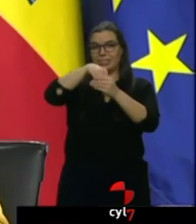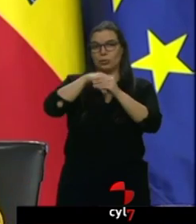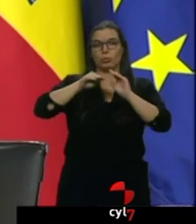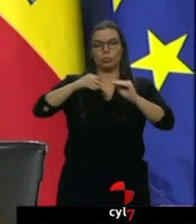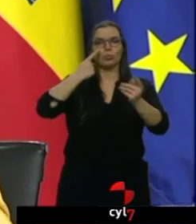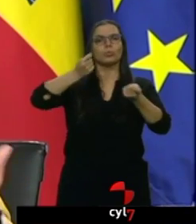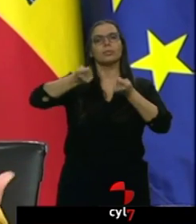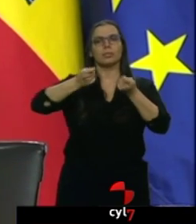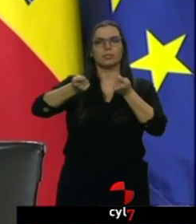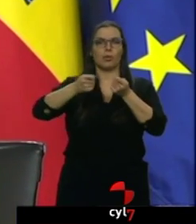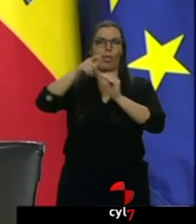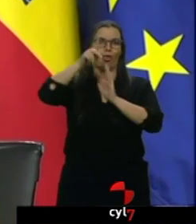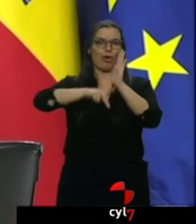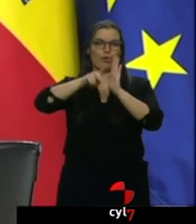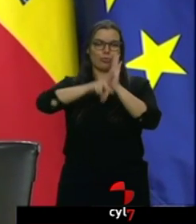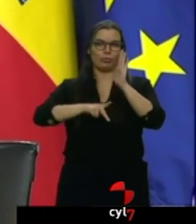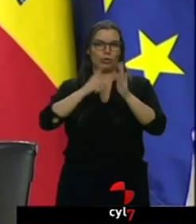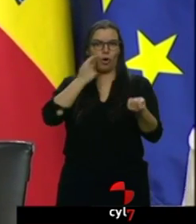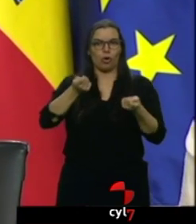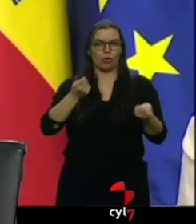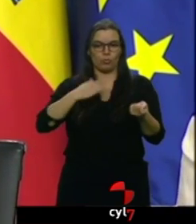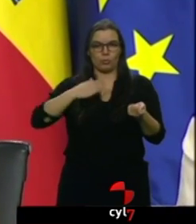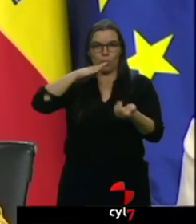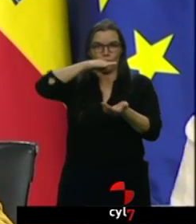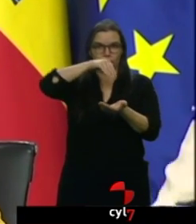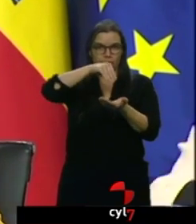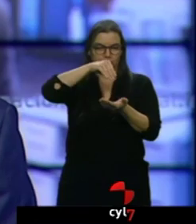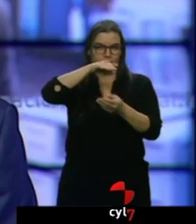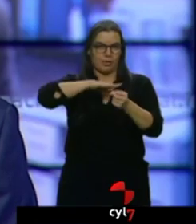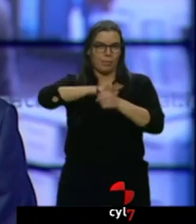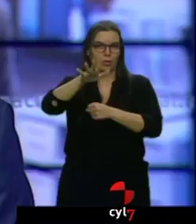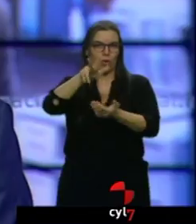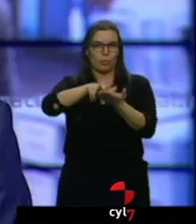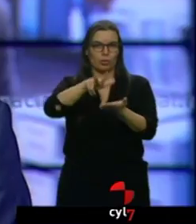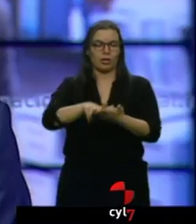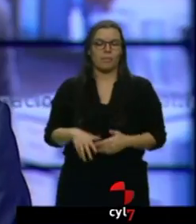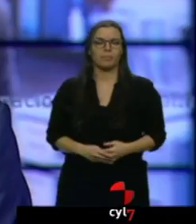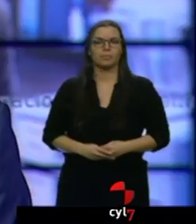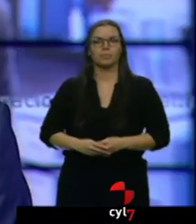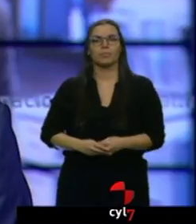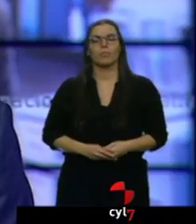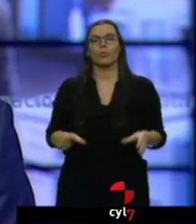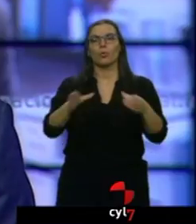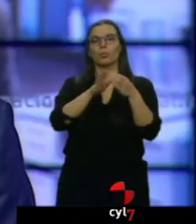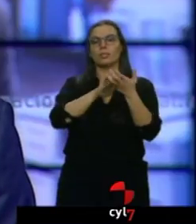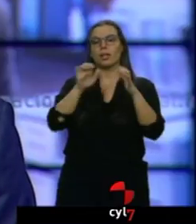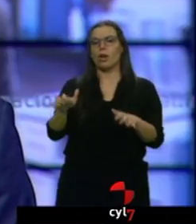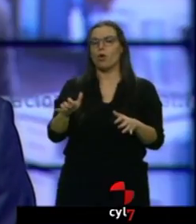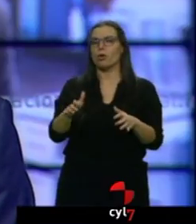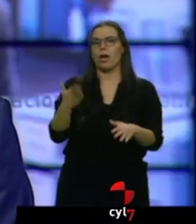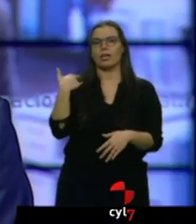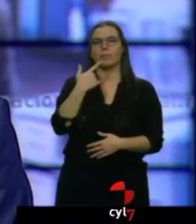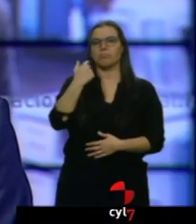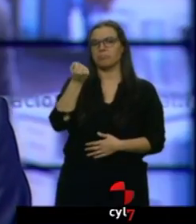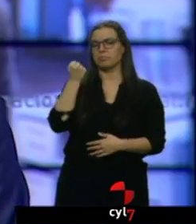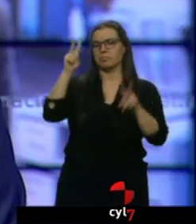se regurgue de autorregulación del propio mercado hipotecario. La Junta no quiso valorar ayer si está a favor o en contra de este